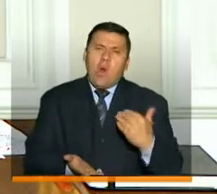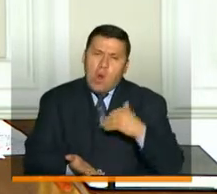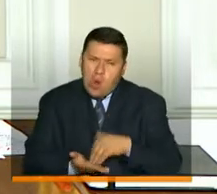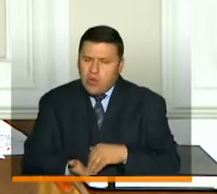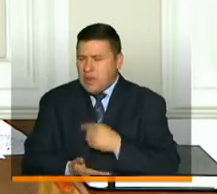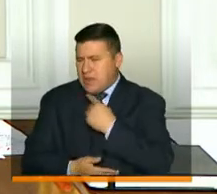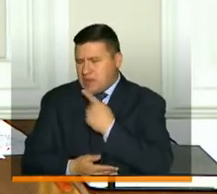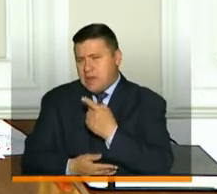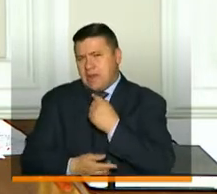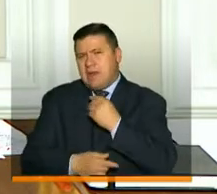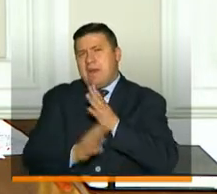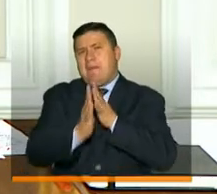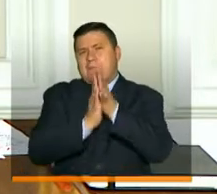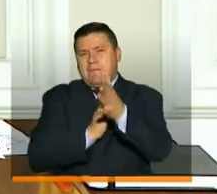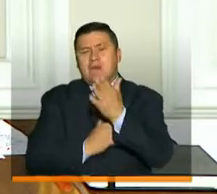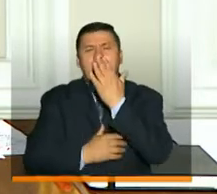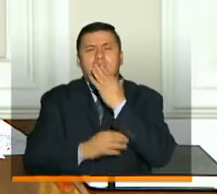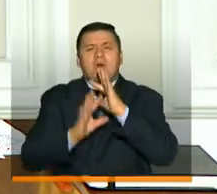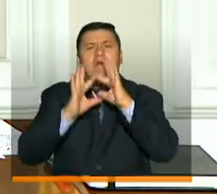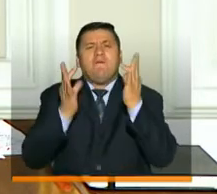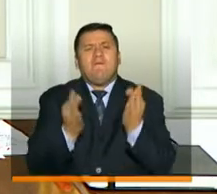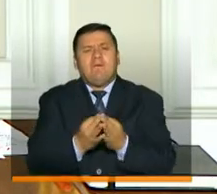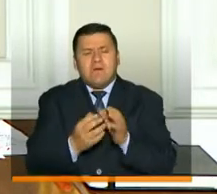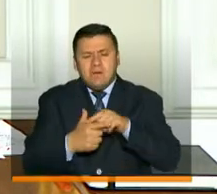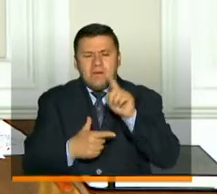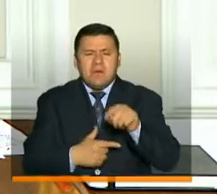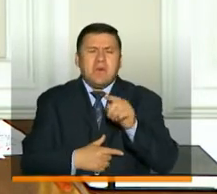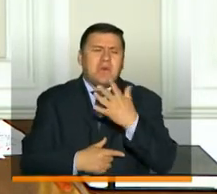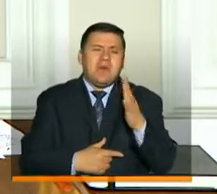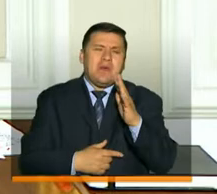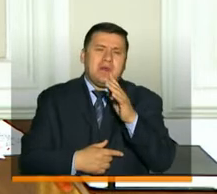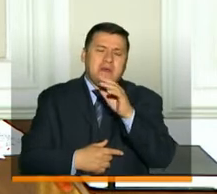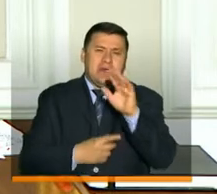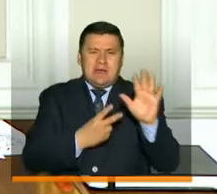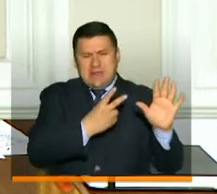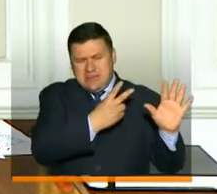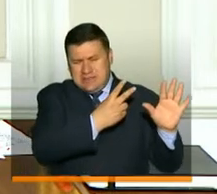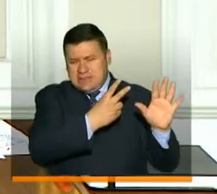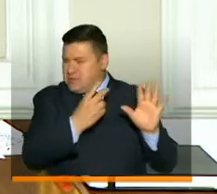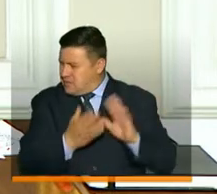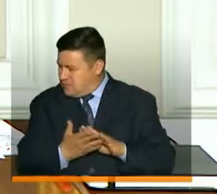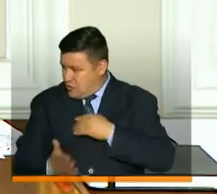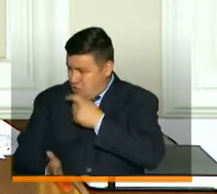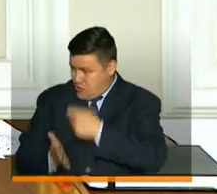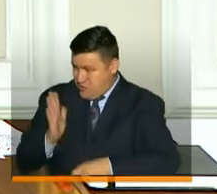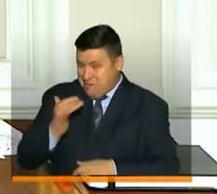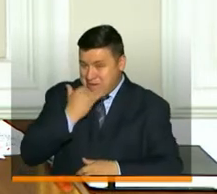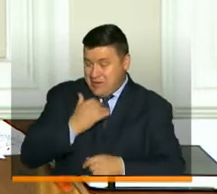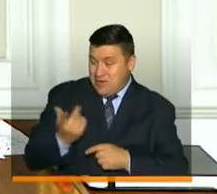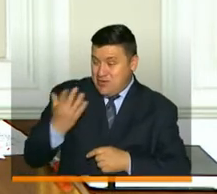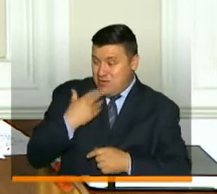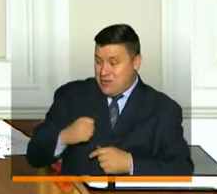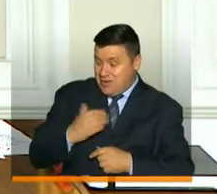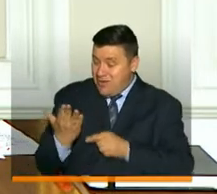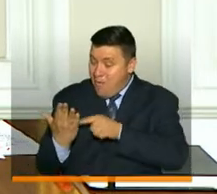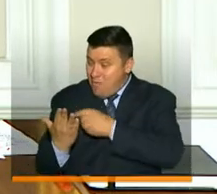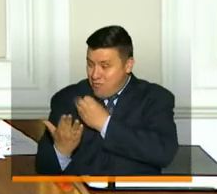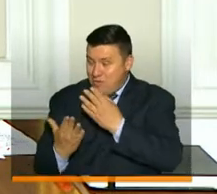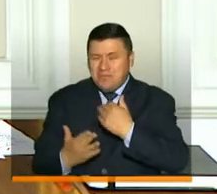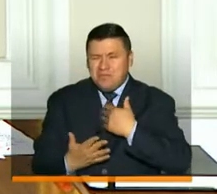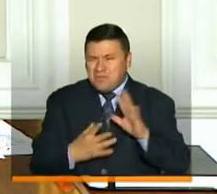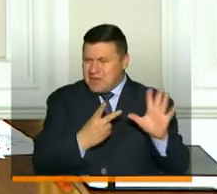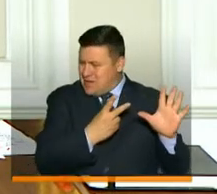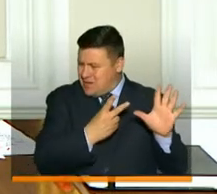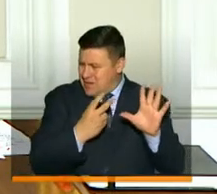a dar el mensaje en las cifras a la familia colombiana. Son cerca de 700, usted me corrige aquí, usted tiene las cifras a la mano, son